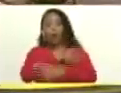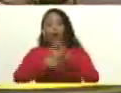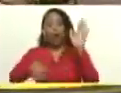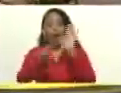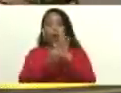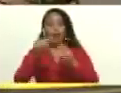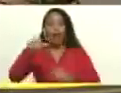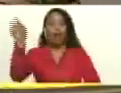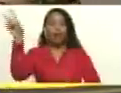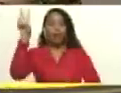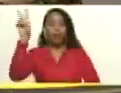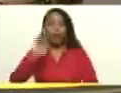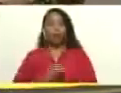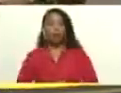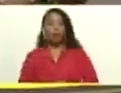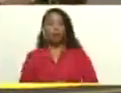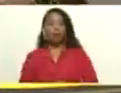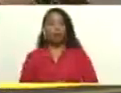venezolano.